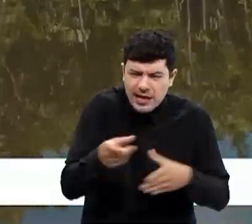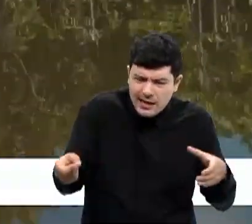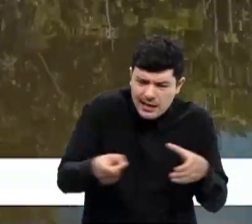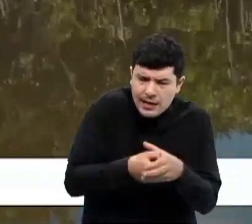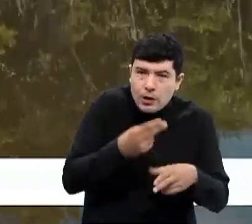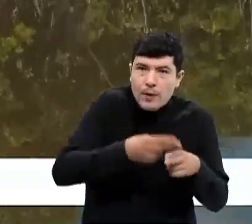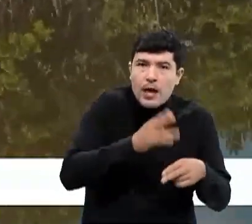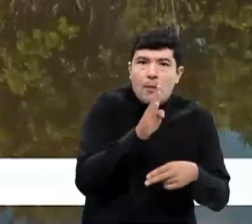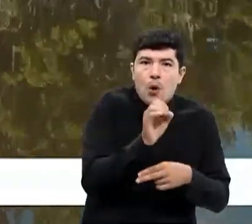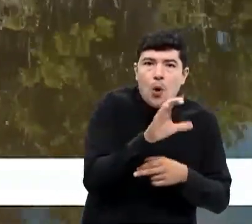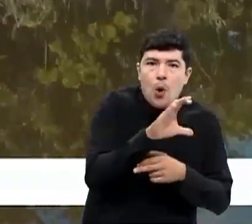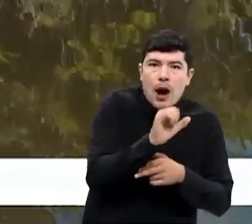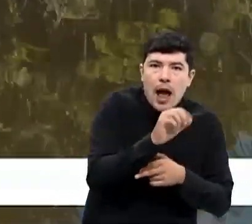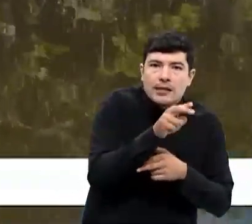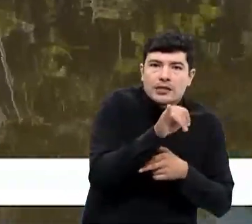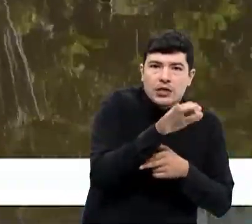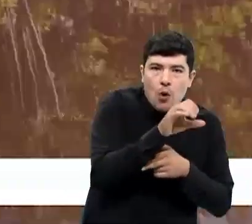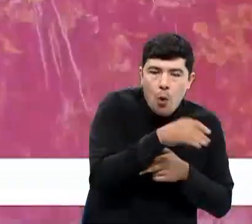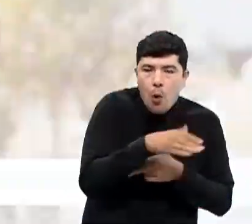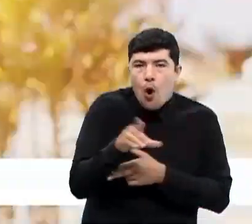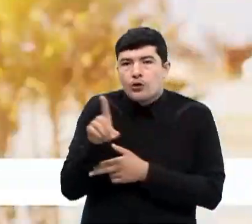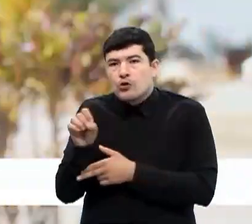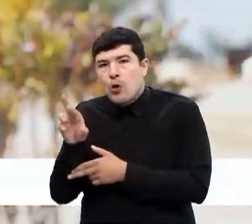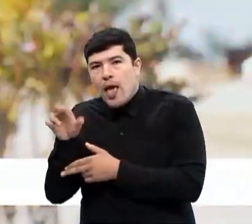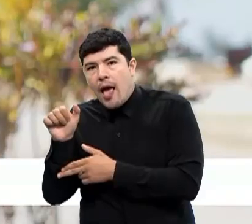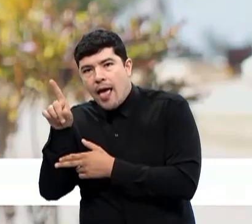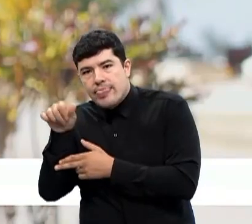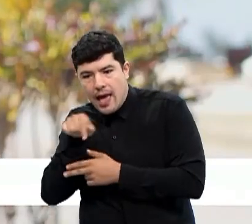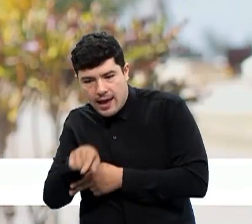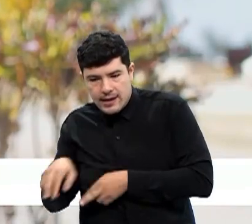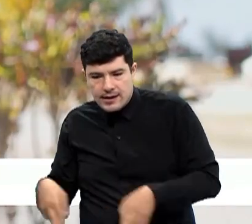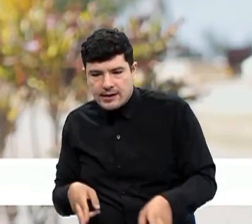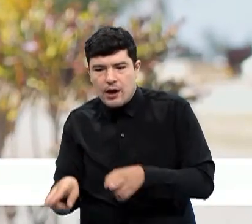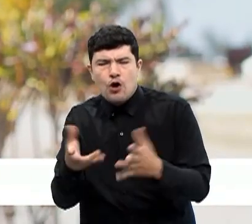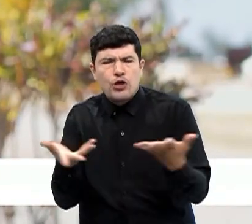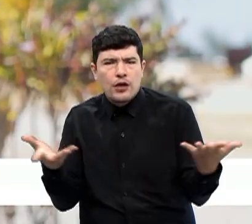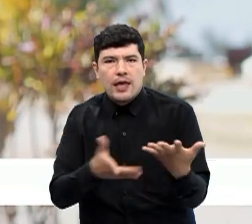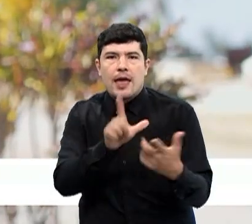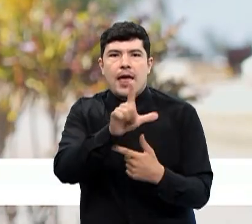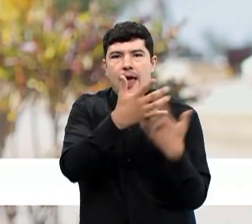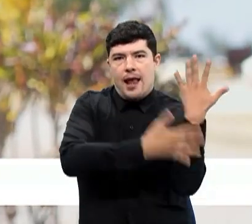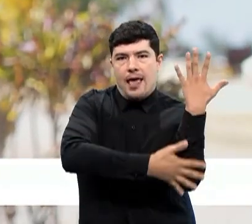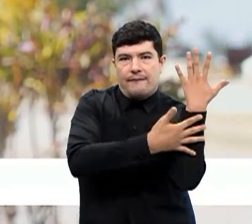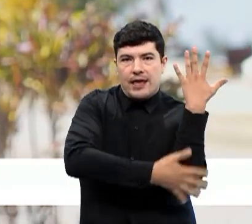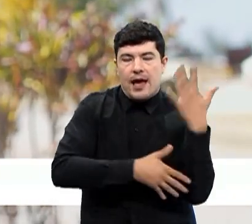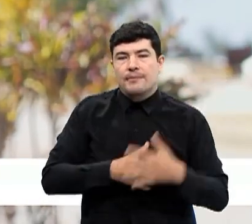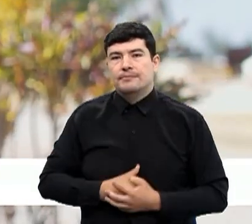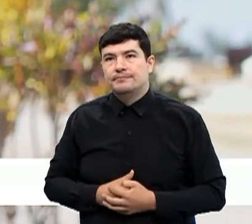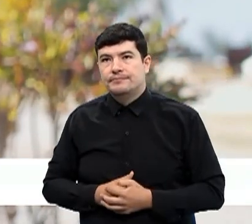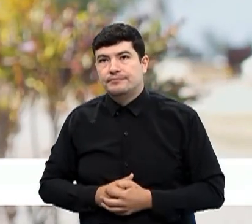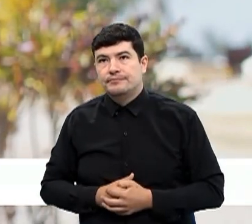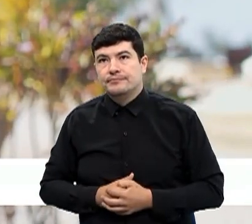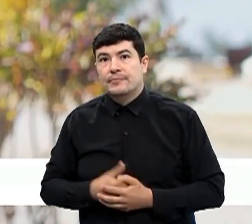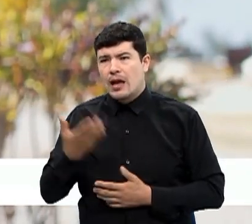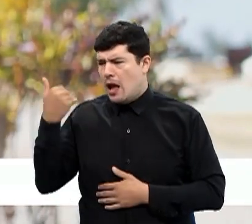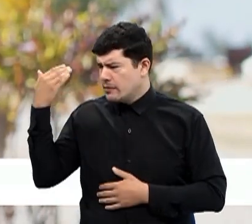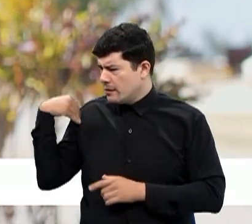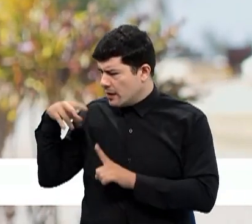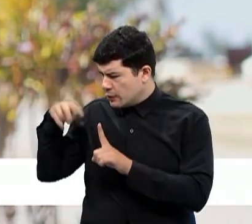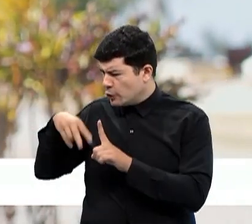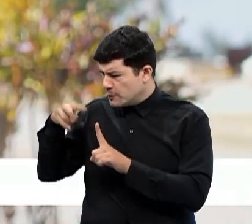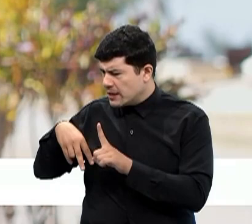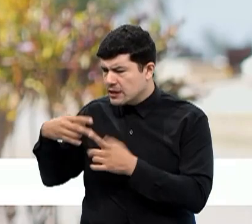río Lebrija. En los últimos meses se hicieron repoblamiento aquí con la ESA y hoy día estamos muy favorecidos porque